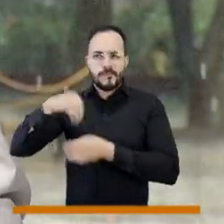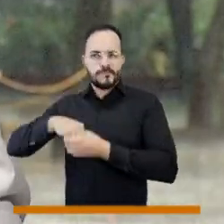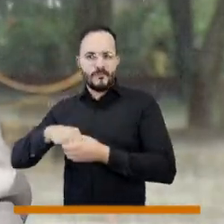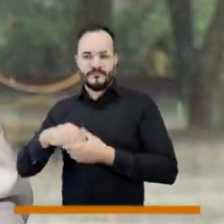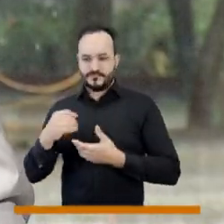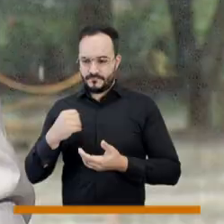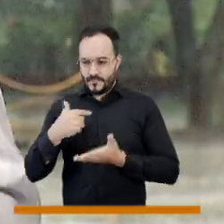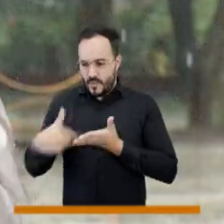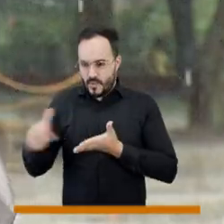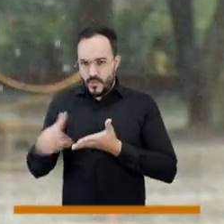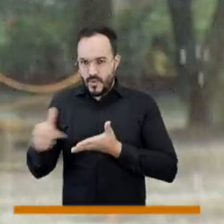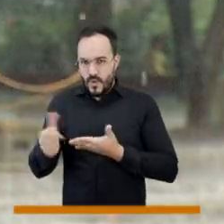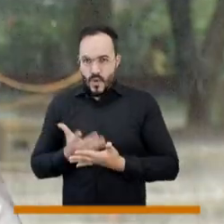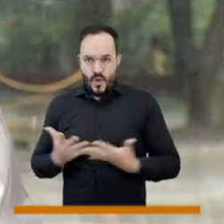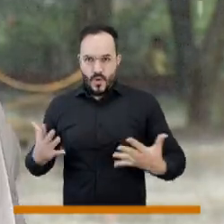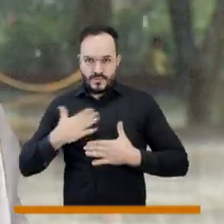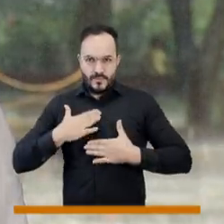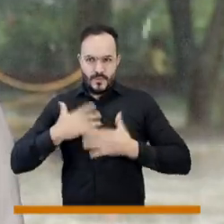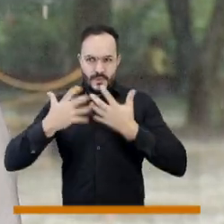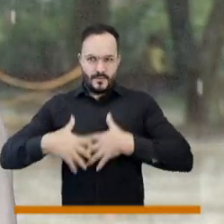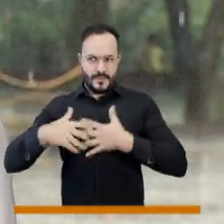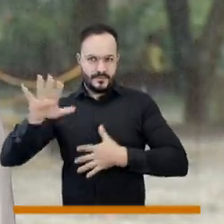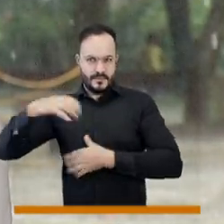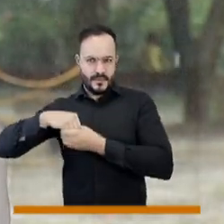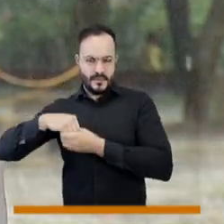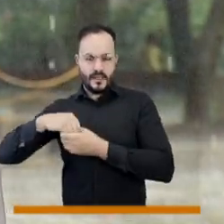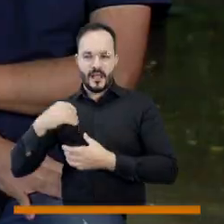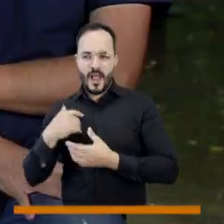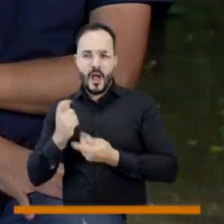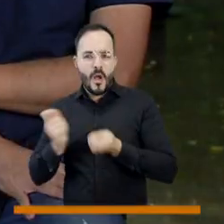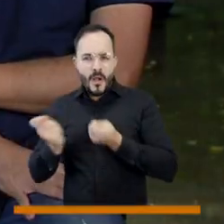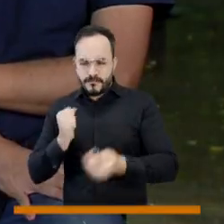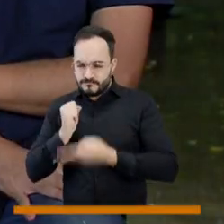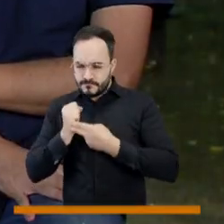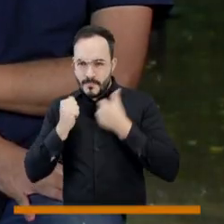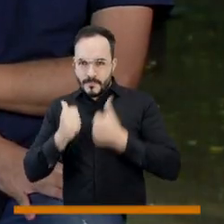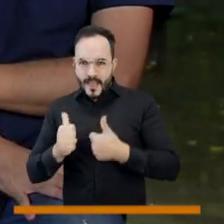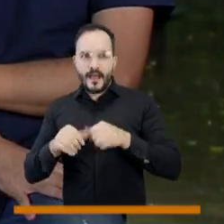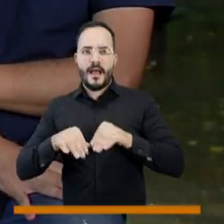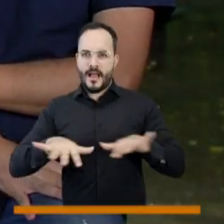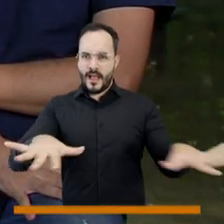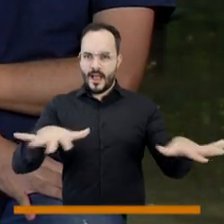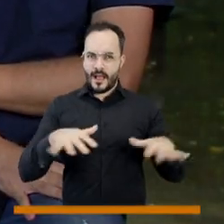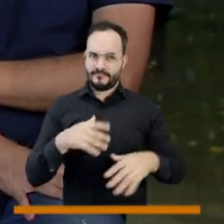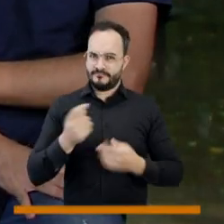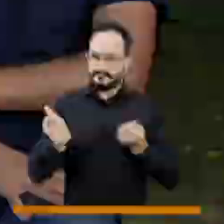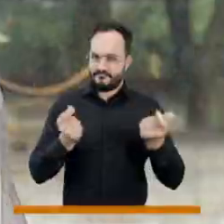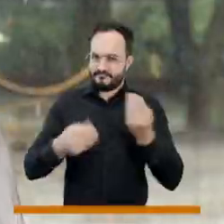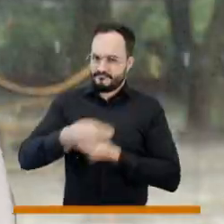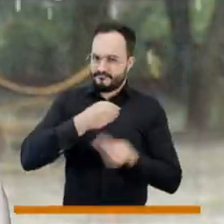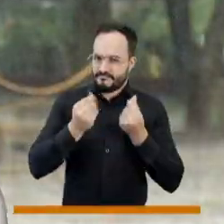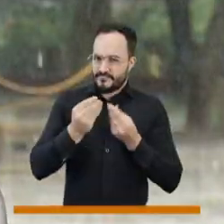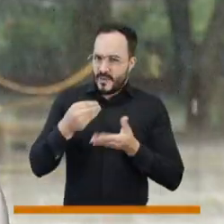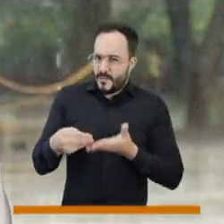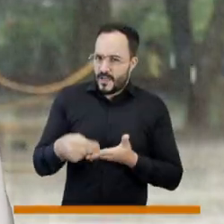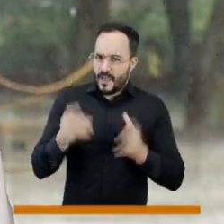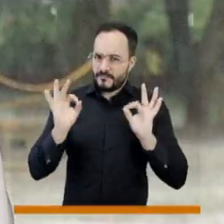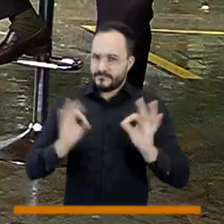eficientes para, teóricamente, trasladárselos a los consumidores o, si al contrario, se lo ganan todos ellos?